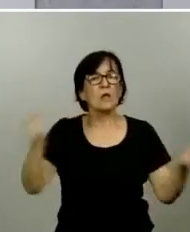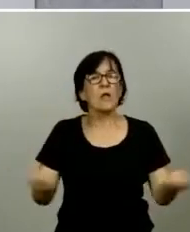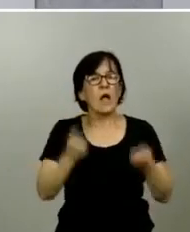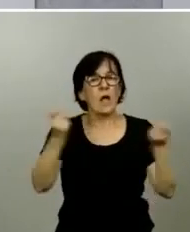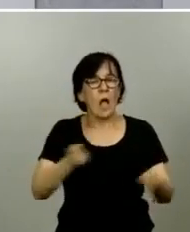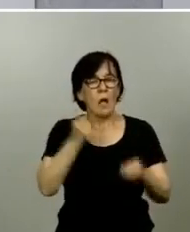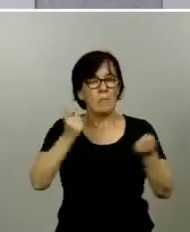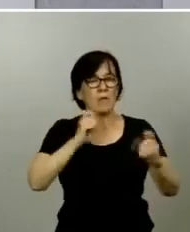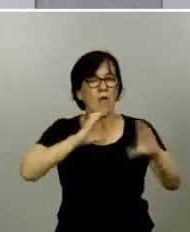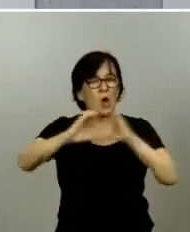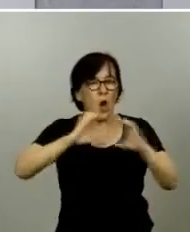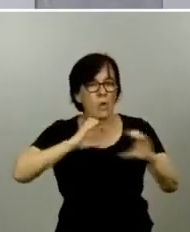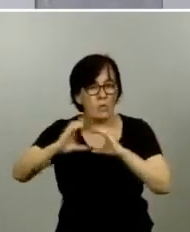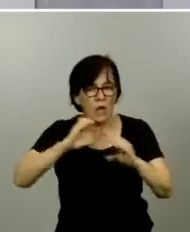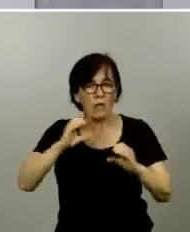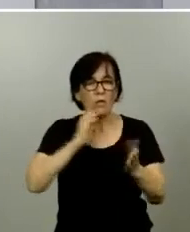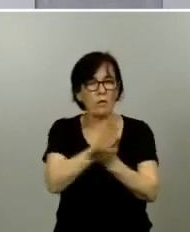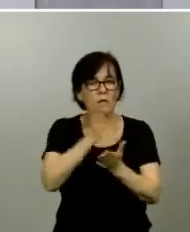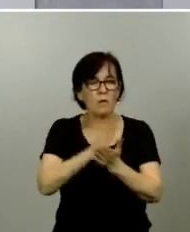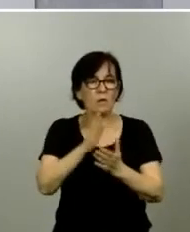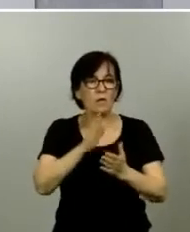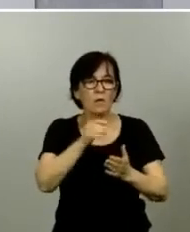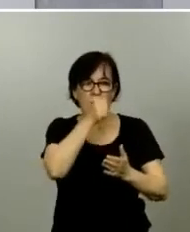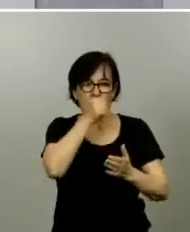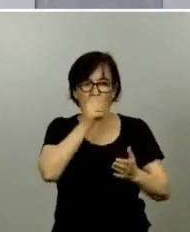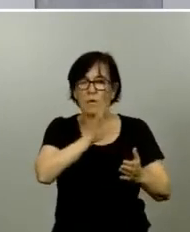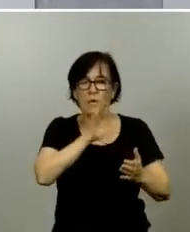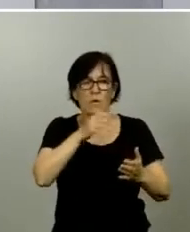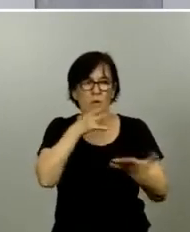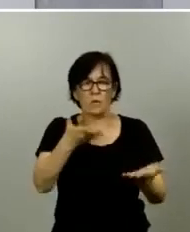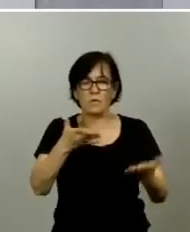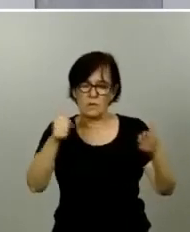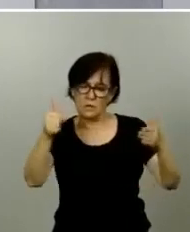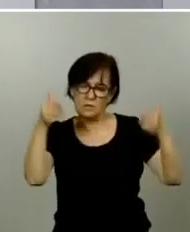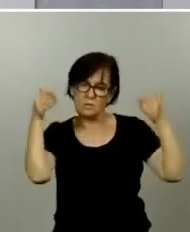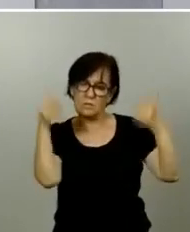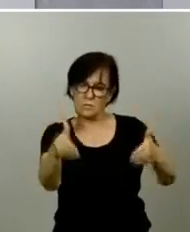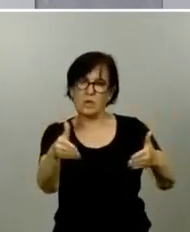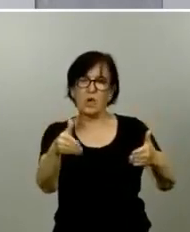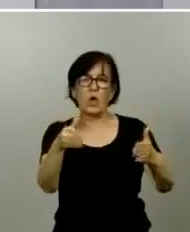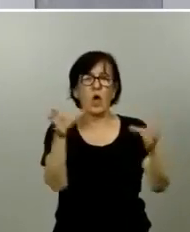yo creo que es una iniciativa muy correcta algunas son muy enfocadas a determinados colectivos